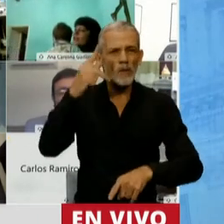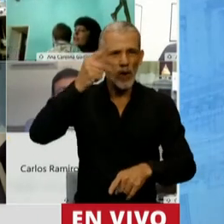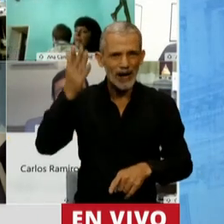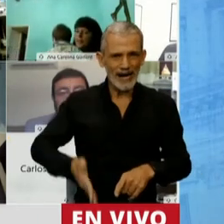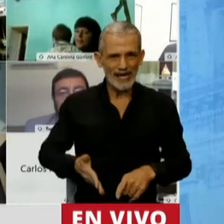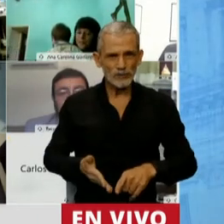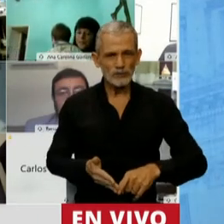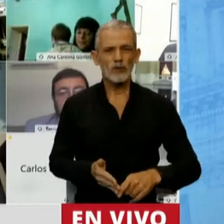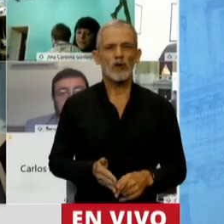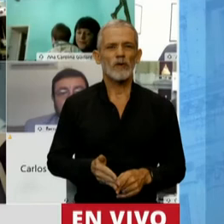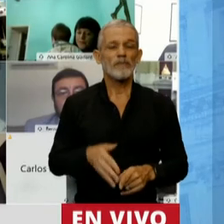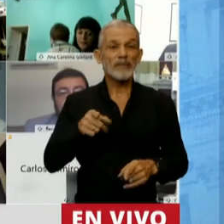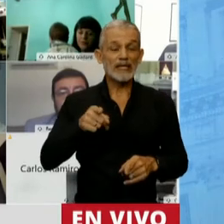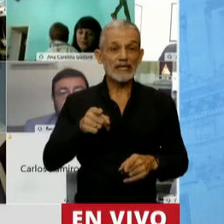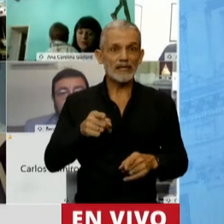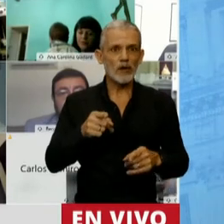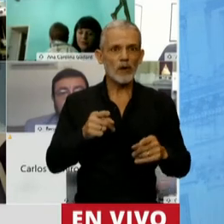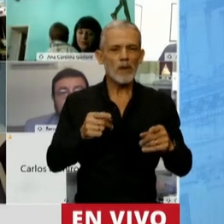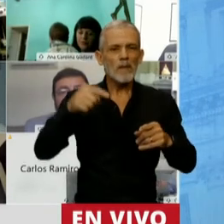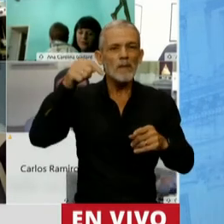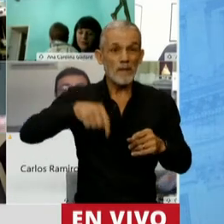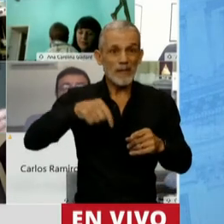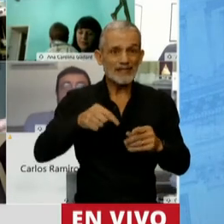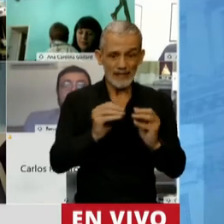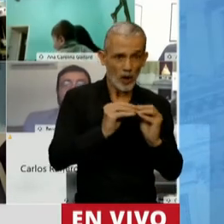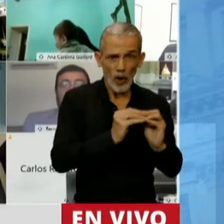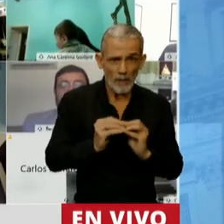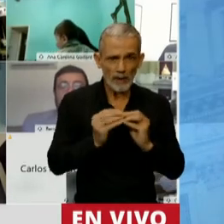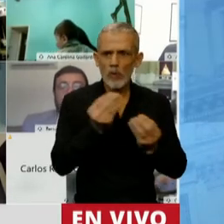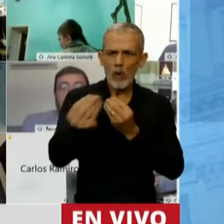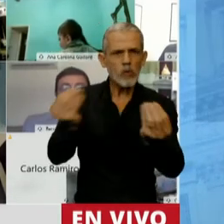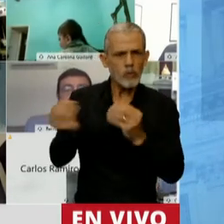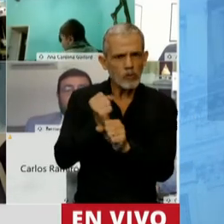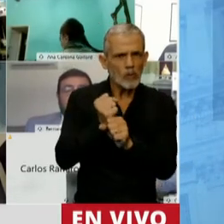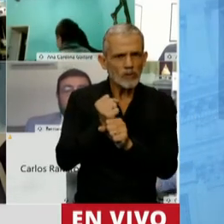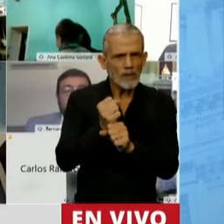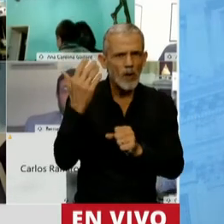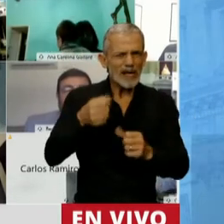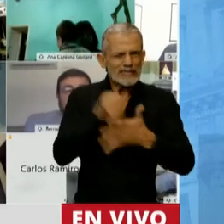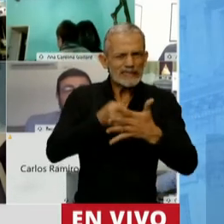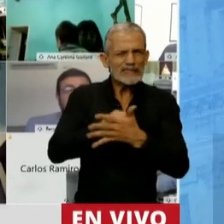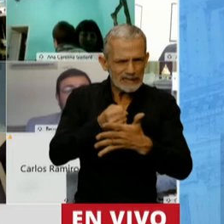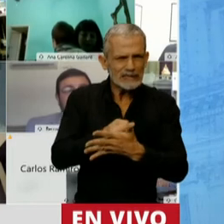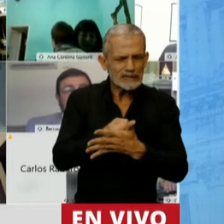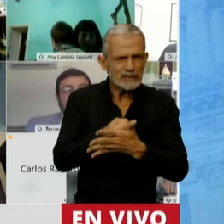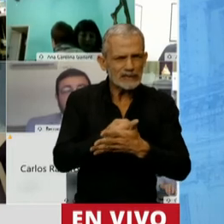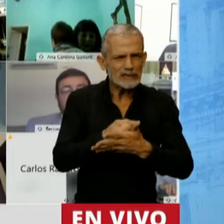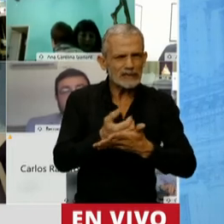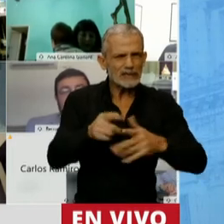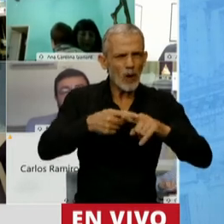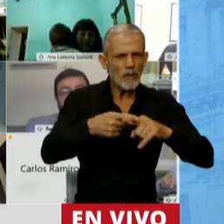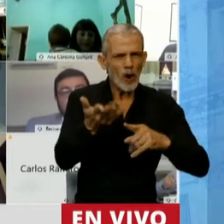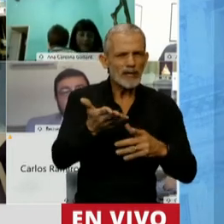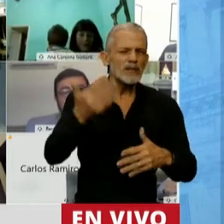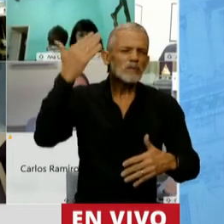Volvió el presente poniendo a compañeros y dándoles responsabilidad de funciones a compañeros que habían batallado en los últimos